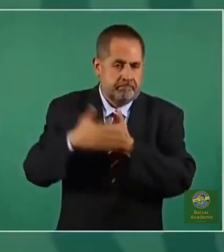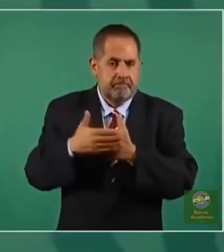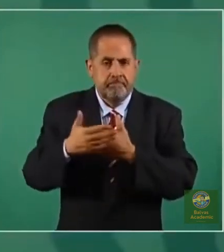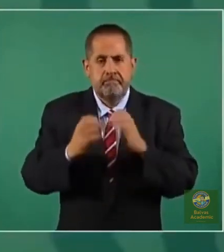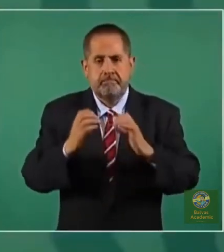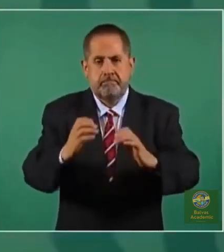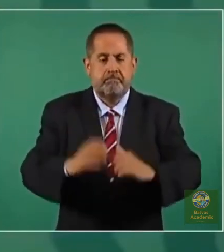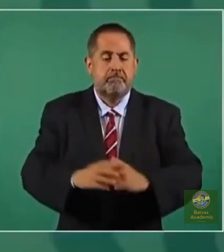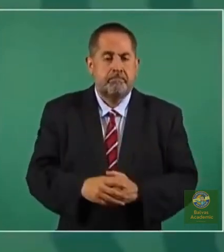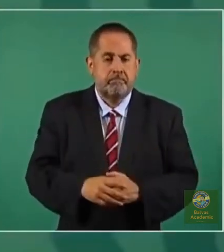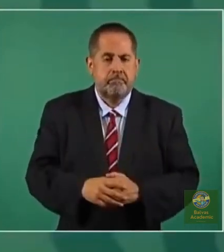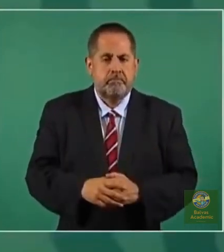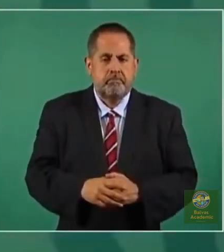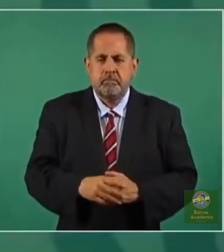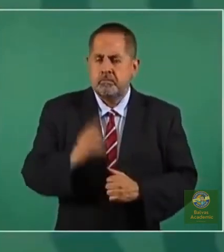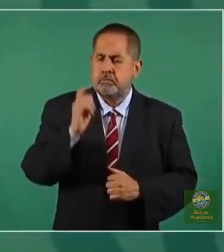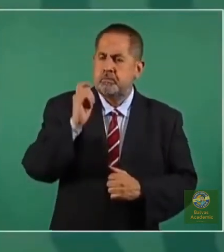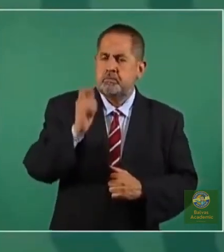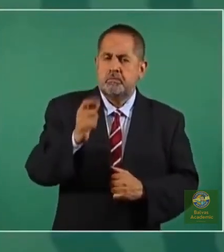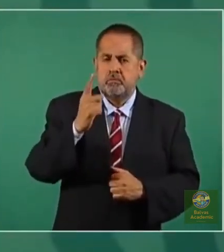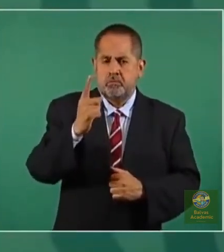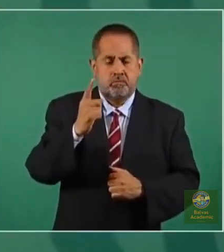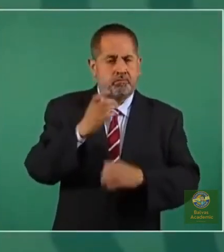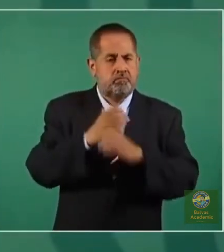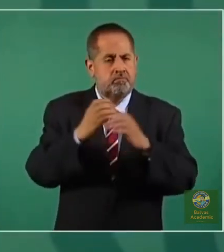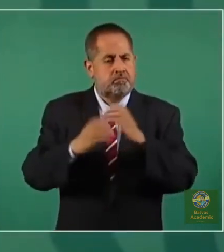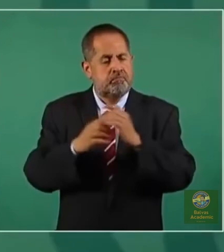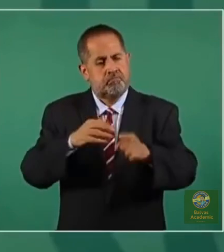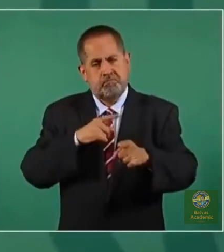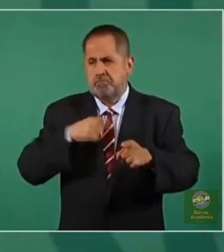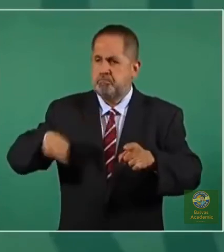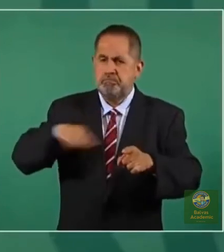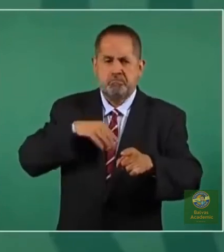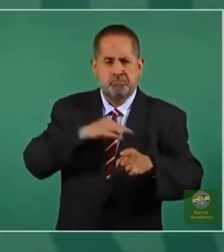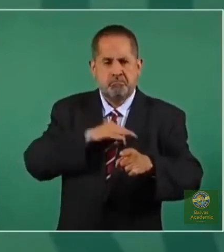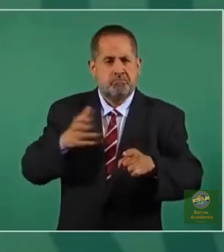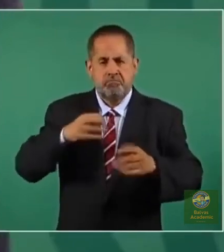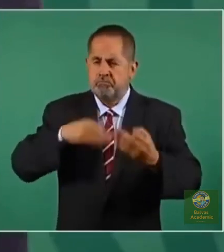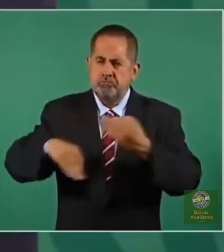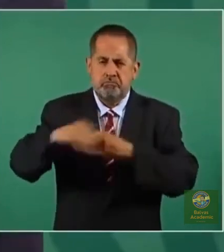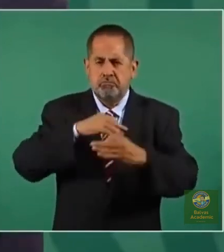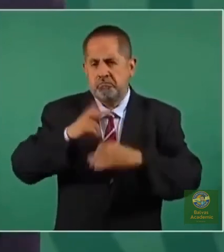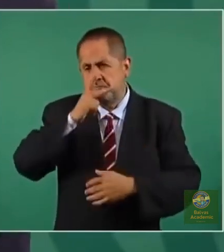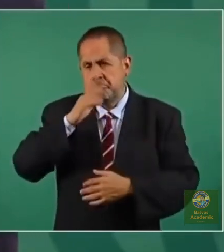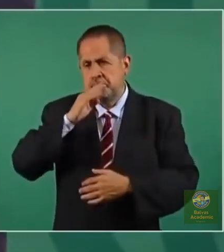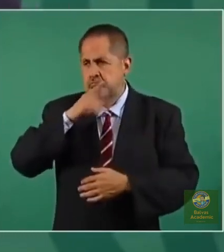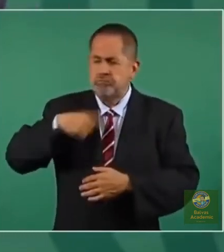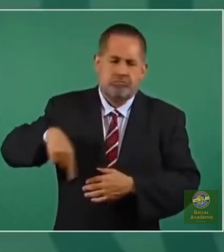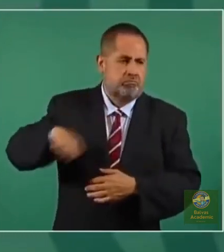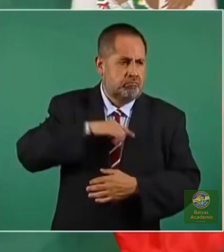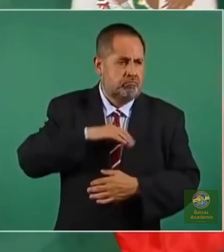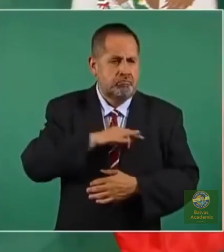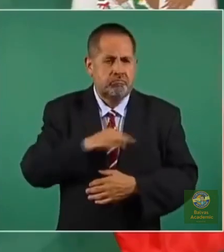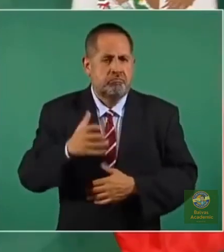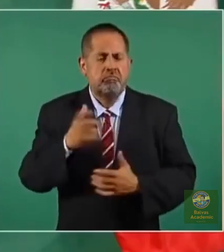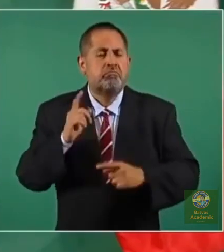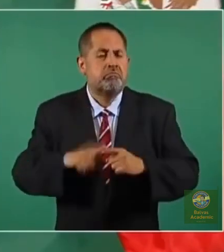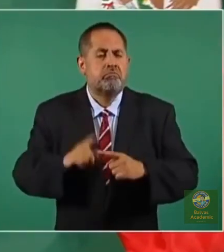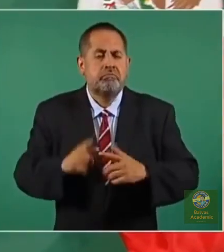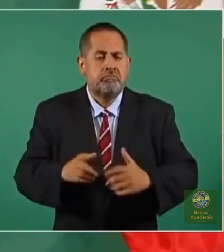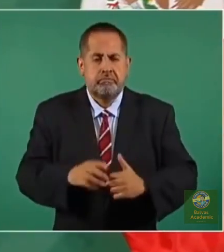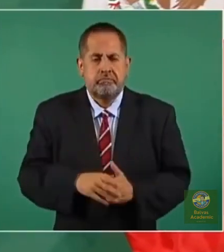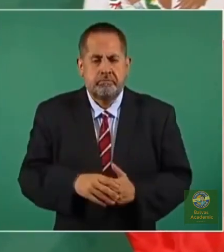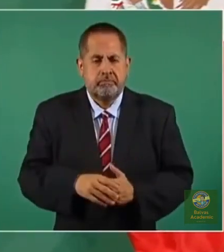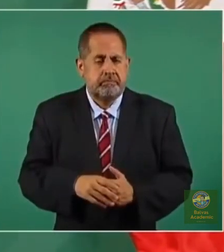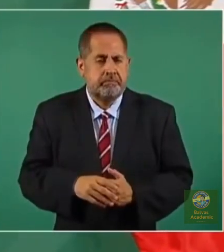cuidar. Una de las cosas que podemos hacer todos los papás es que